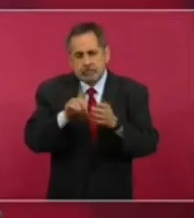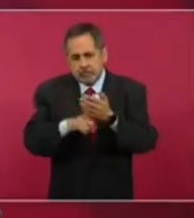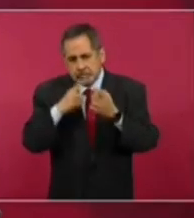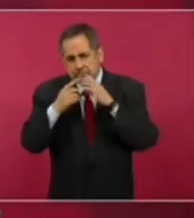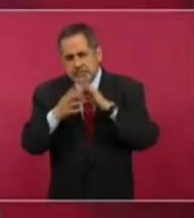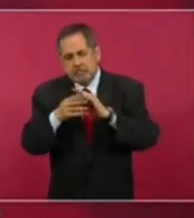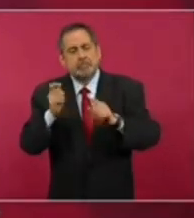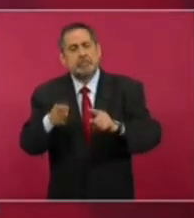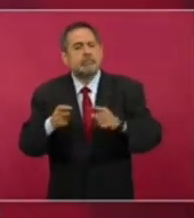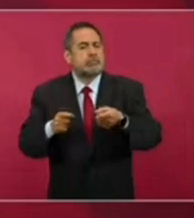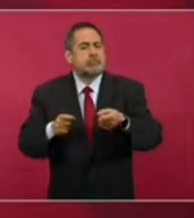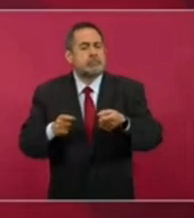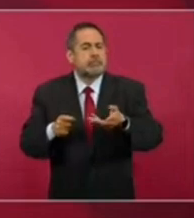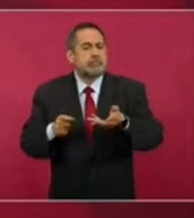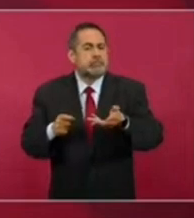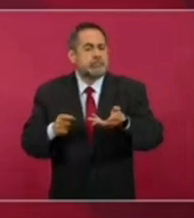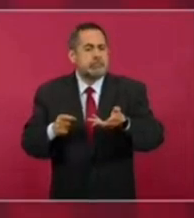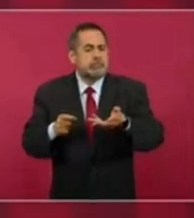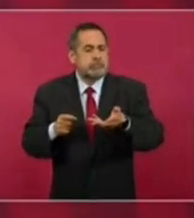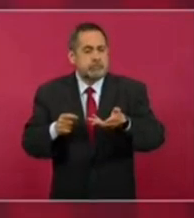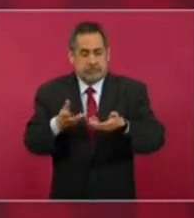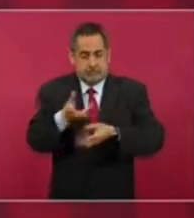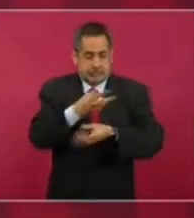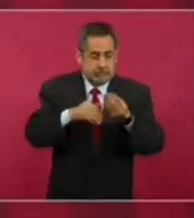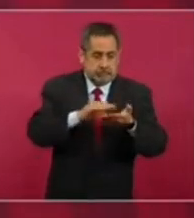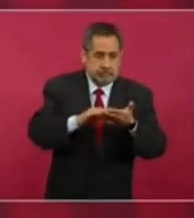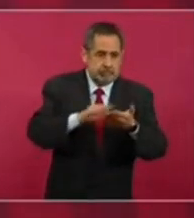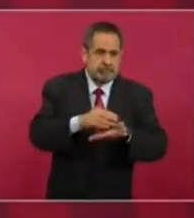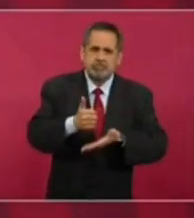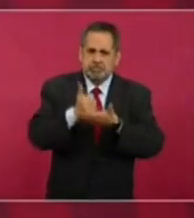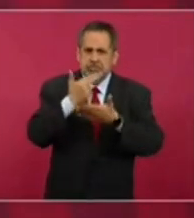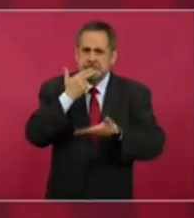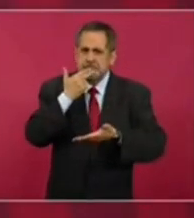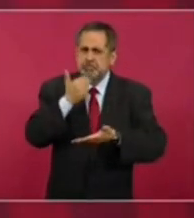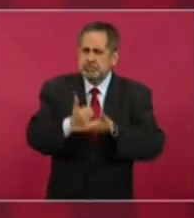reparación del daño, ayuda.